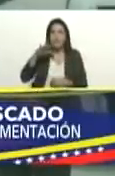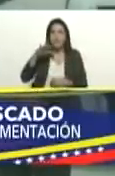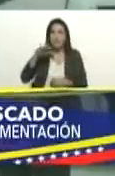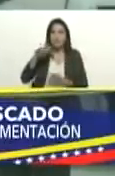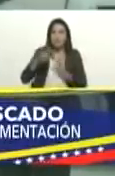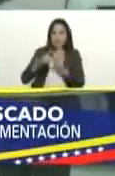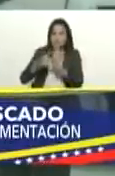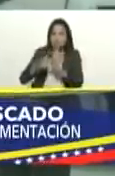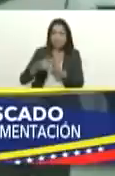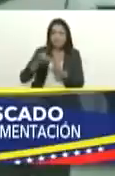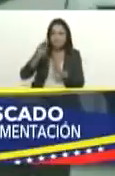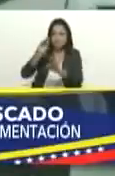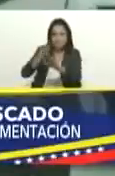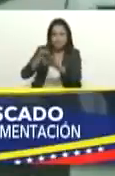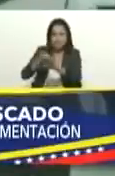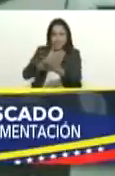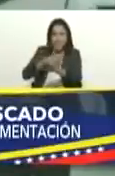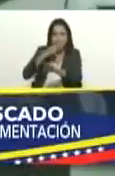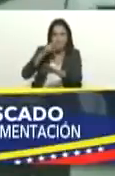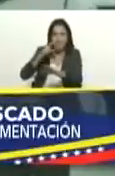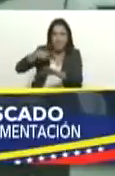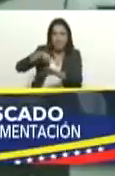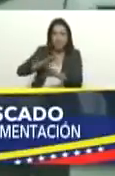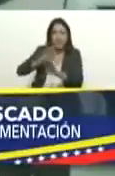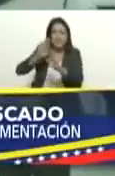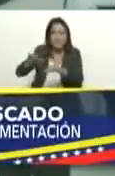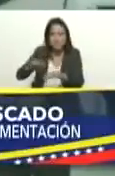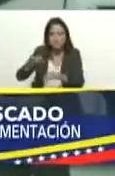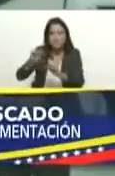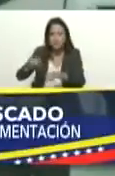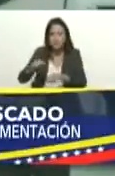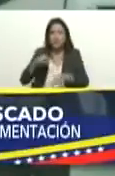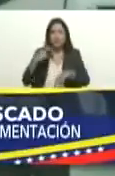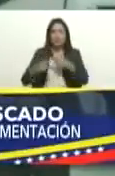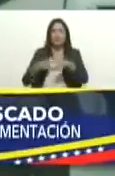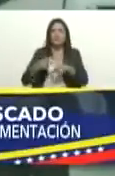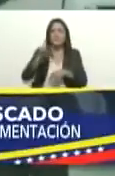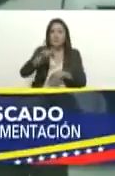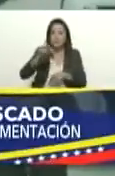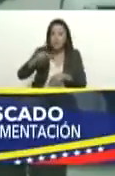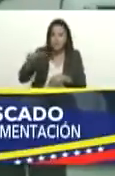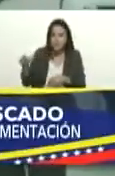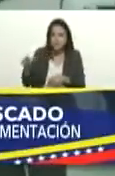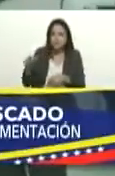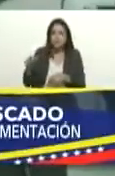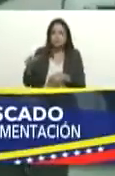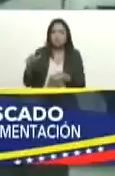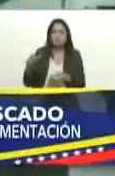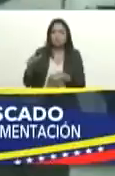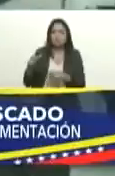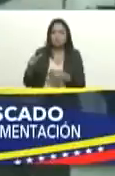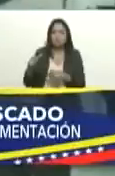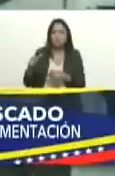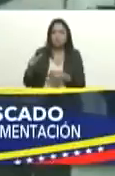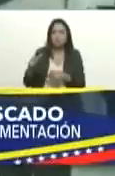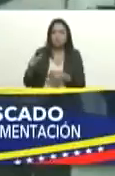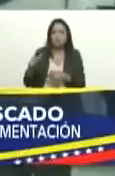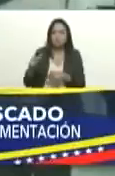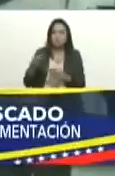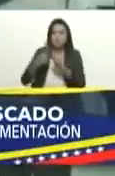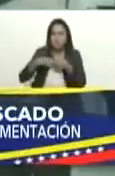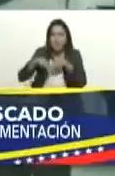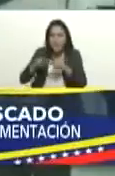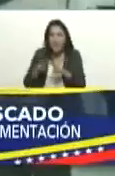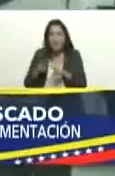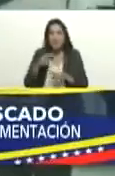decimos cuente con nosotros nosotros vamos para adelante los revolucionarios como usted que estamos compartiendo verdaderamente valores humanitarios